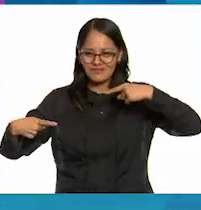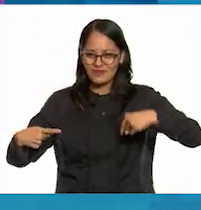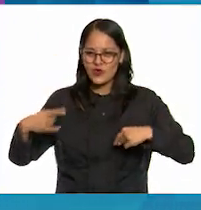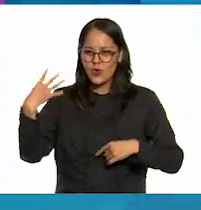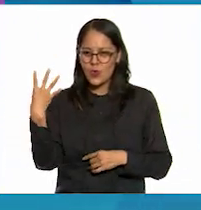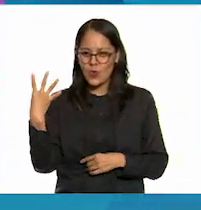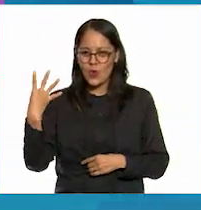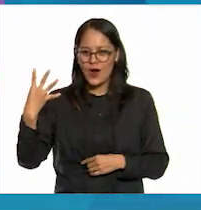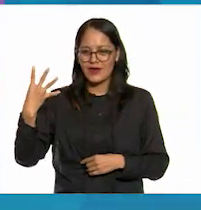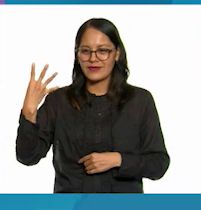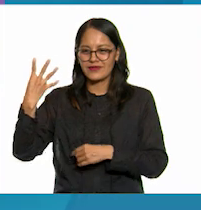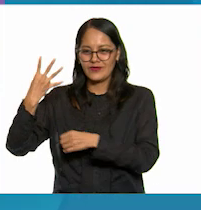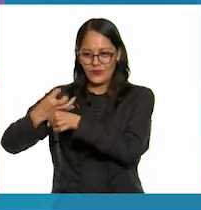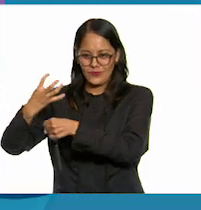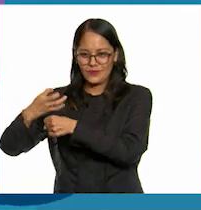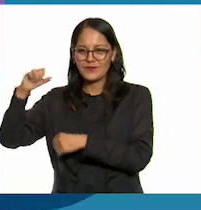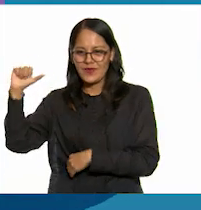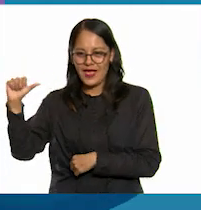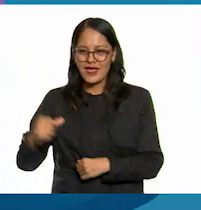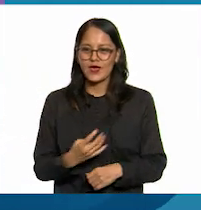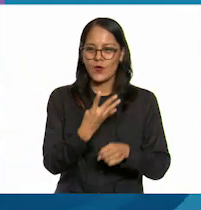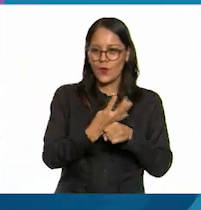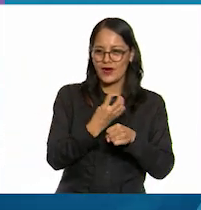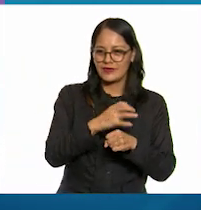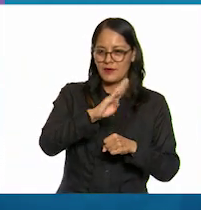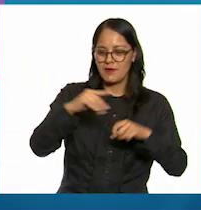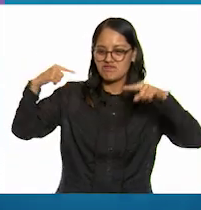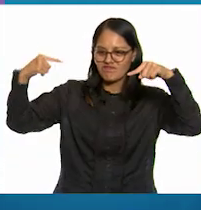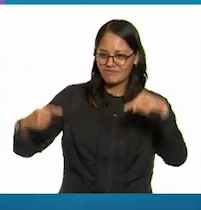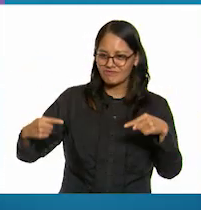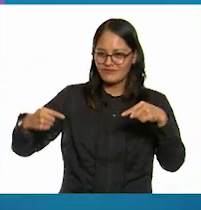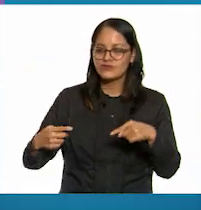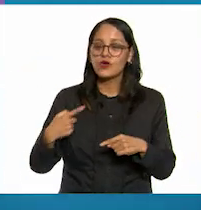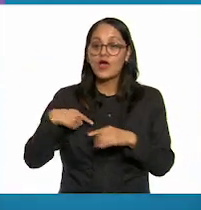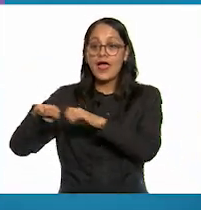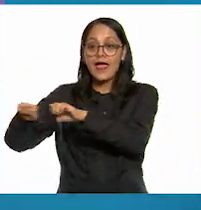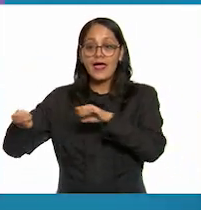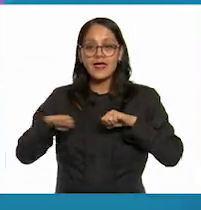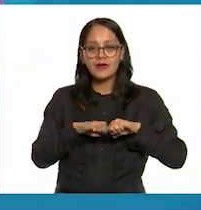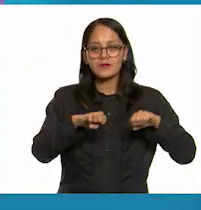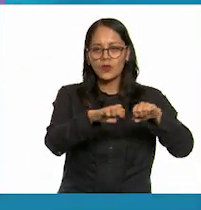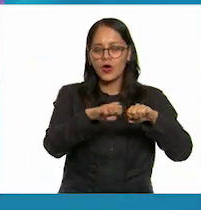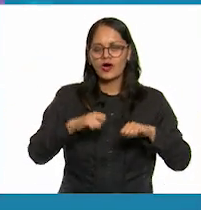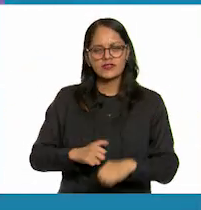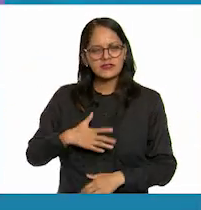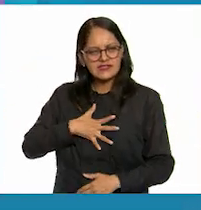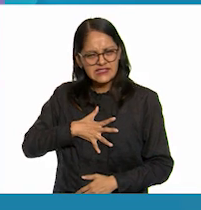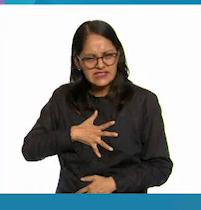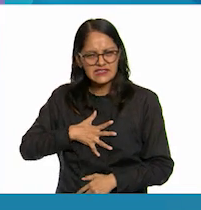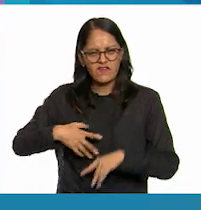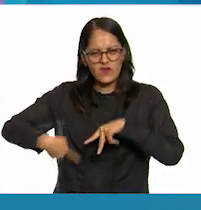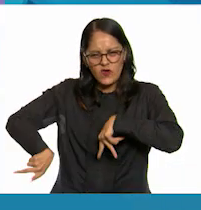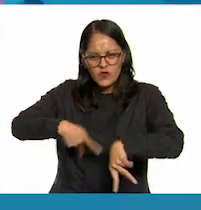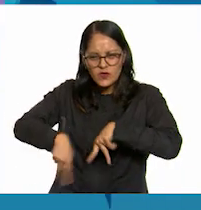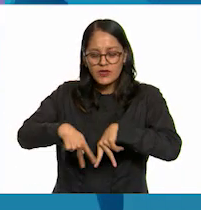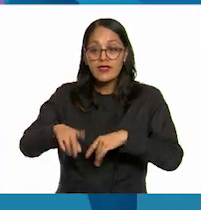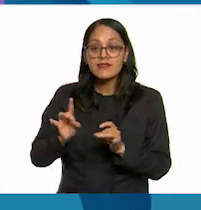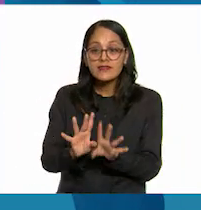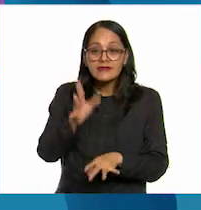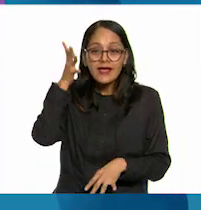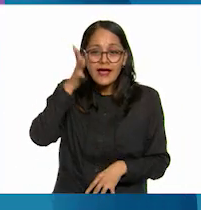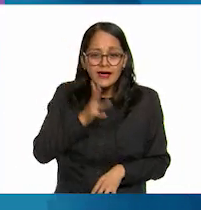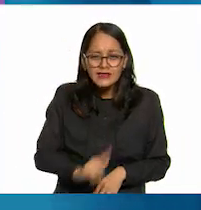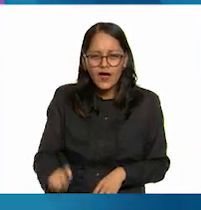íbamos empatadas a tres los dos equipos habíamos dejado el alma en la cancha y estaba a punto de sonar el silbato para